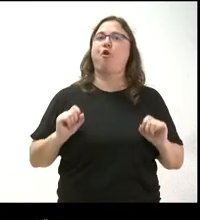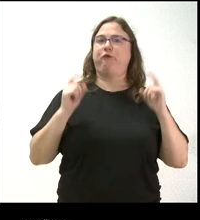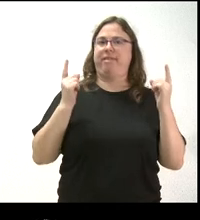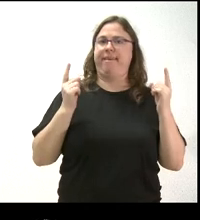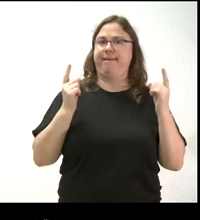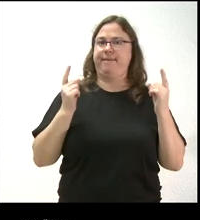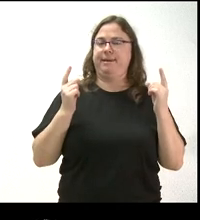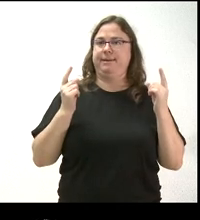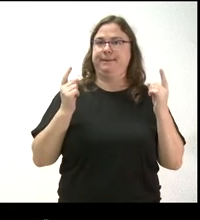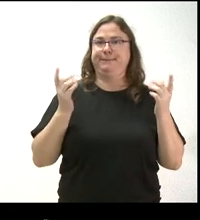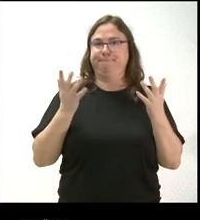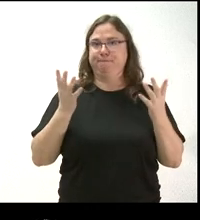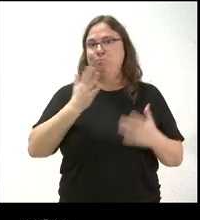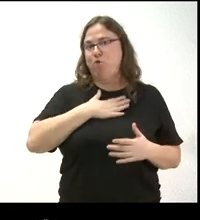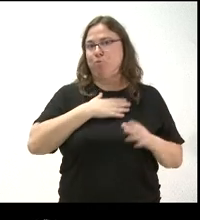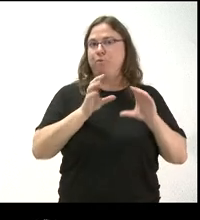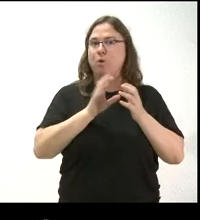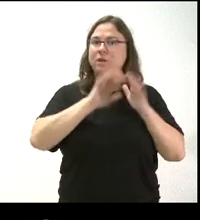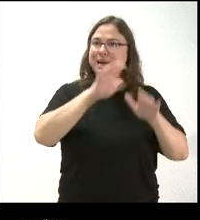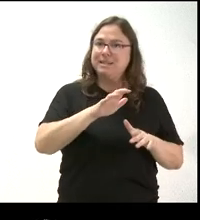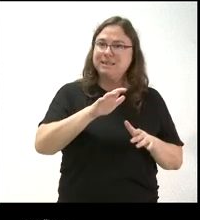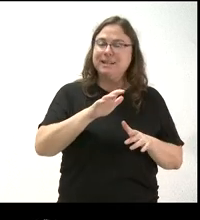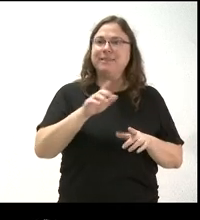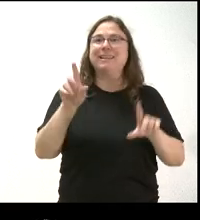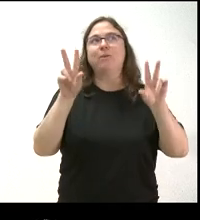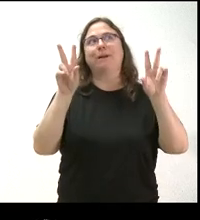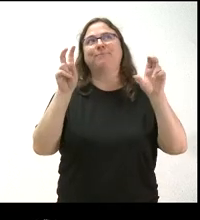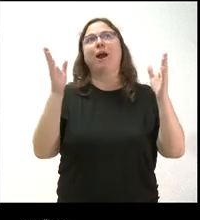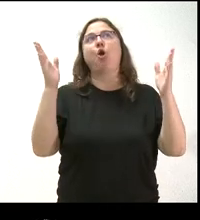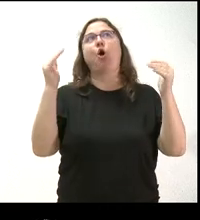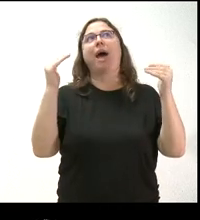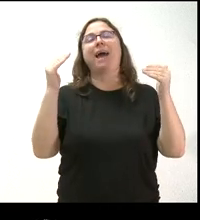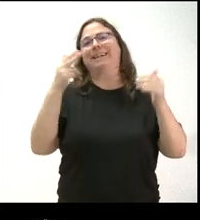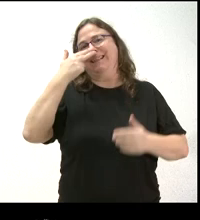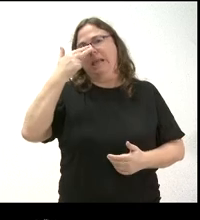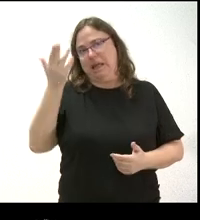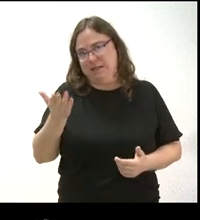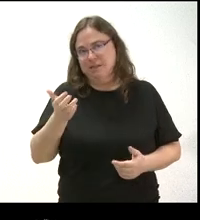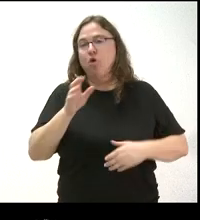la propia Junta, que no tienen, entre comillas, ningún interés con